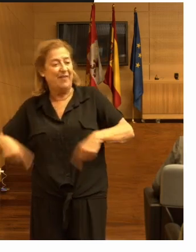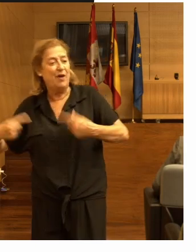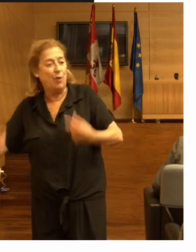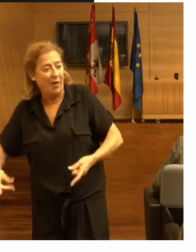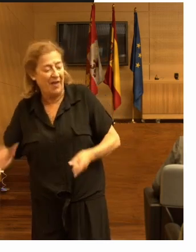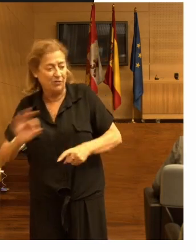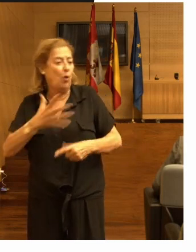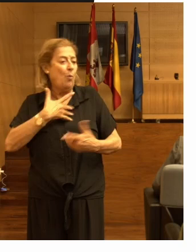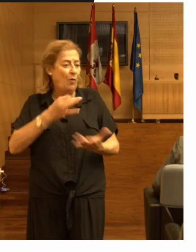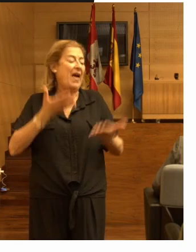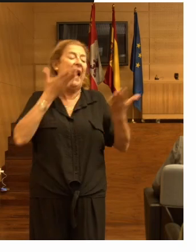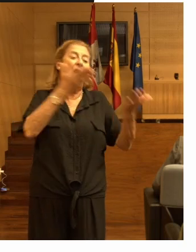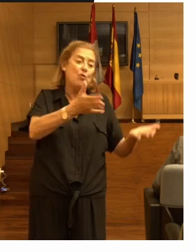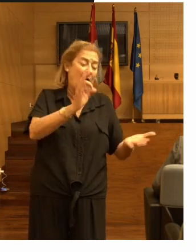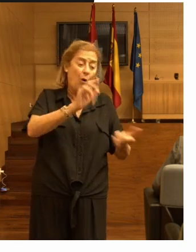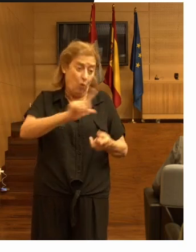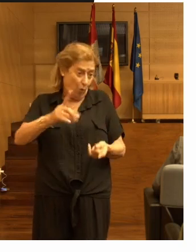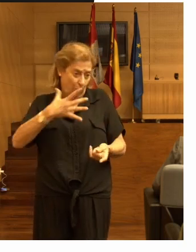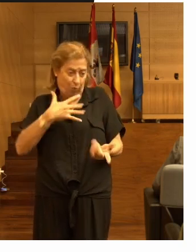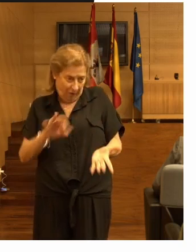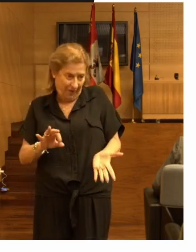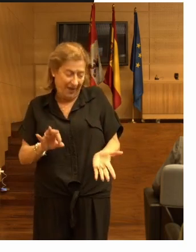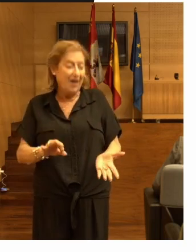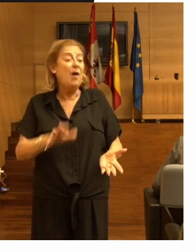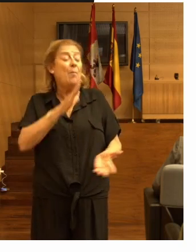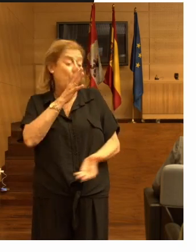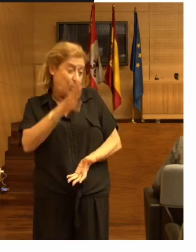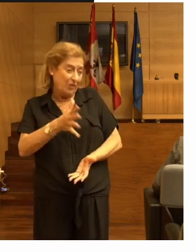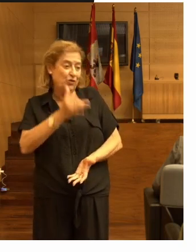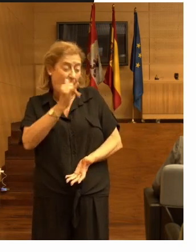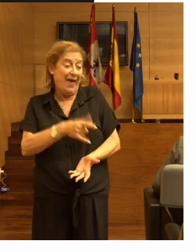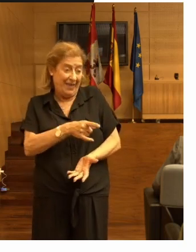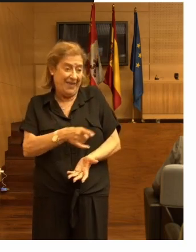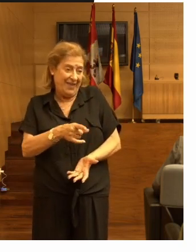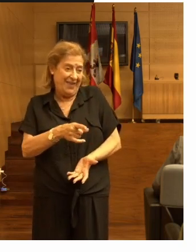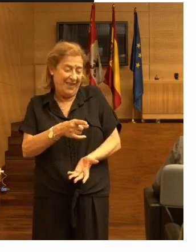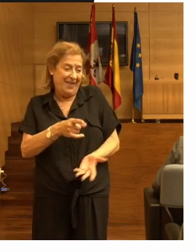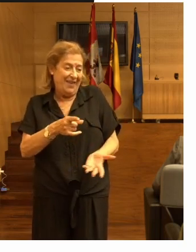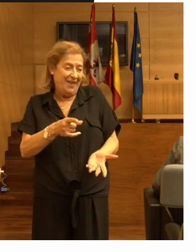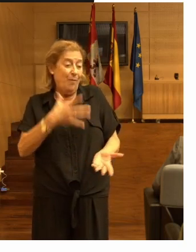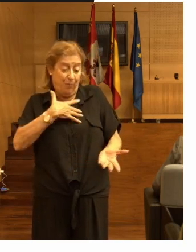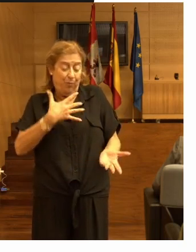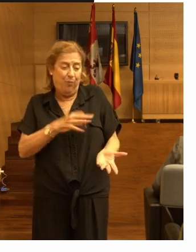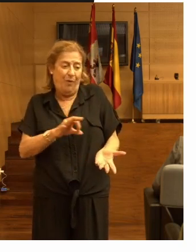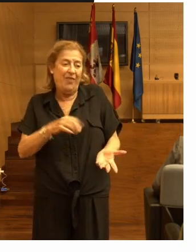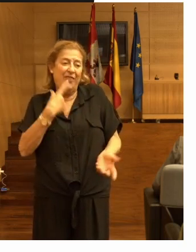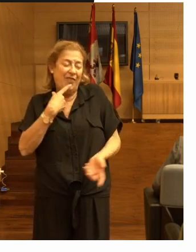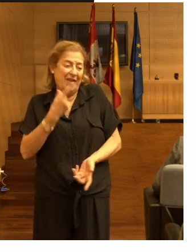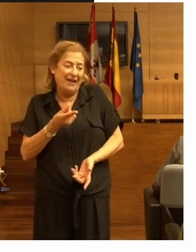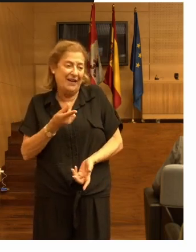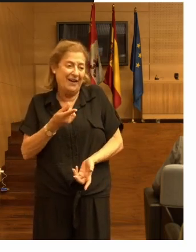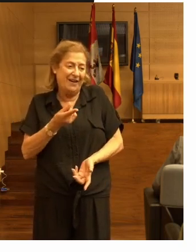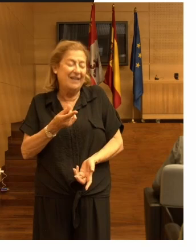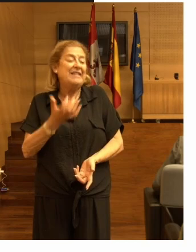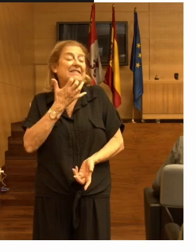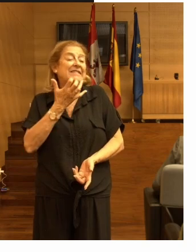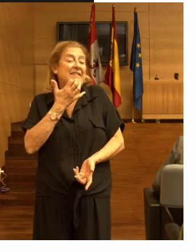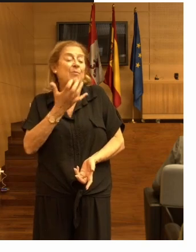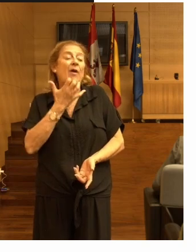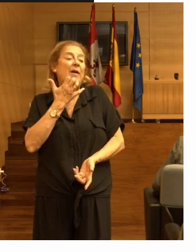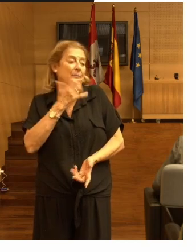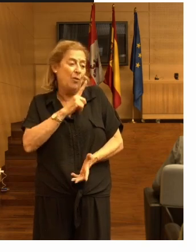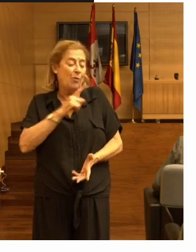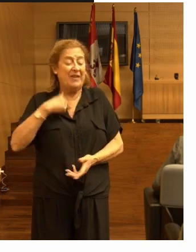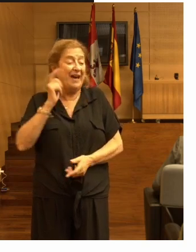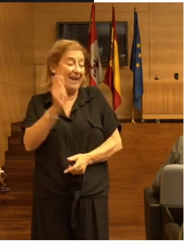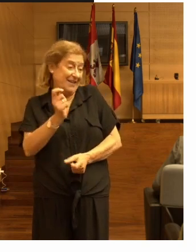viceversa con ayuda o no por eso hay esos riesgos podríamos decir que si por ejemplo en